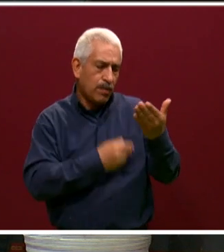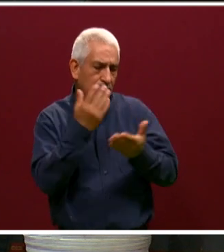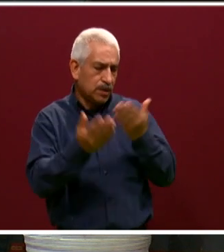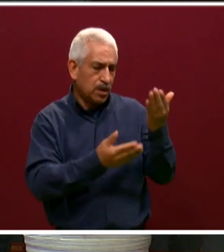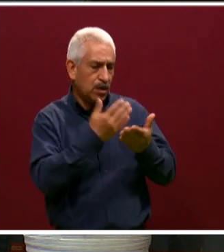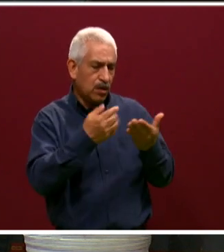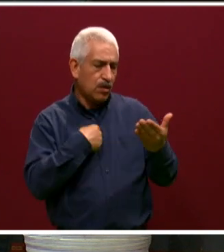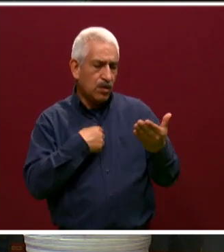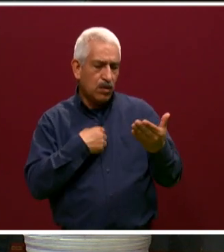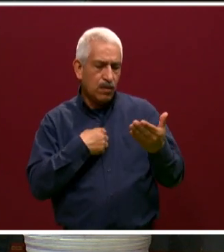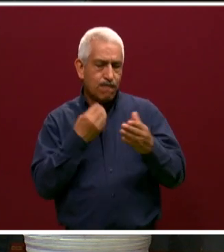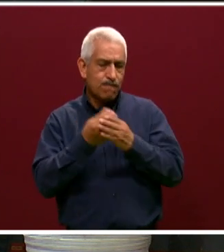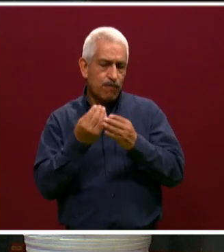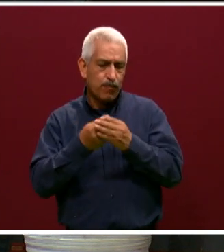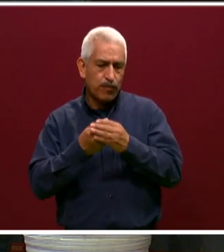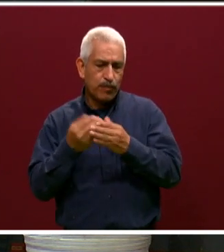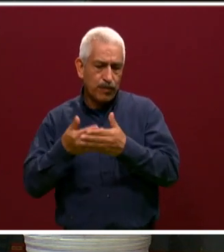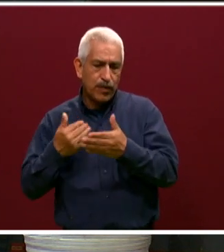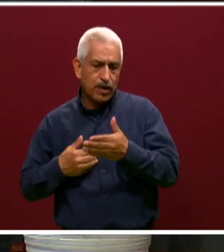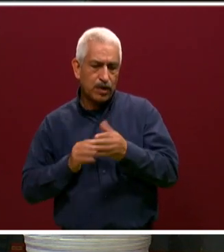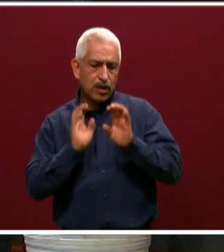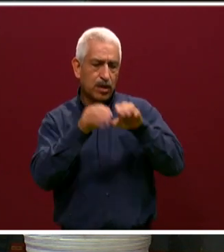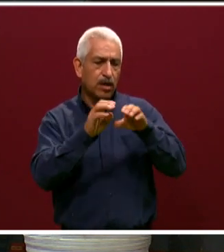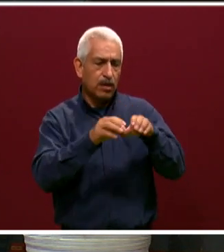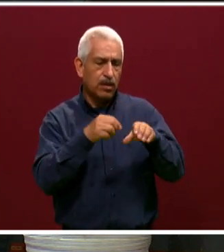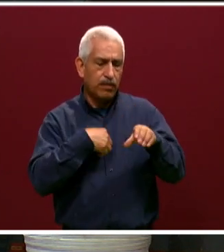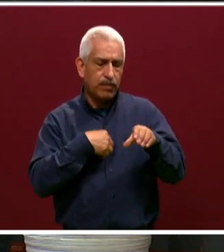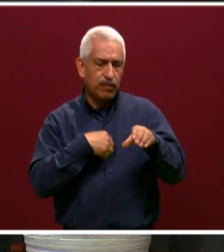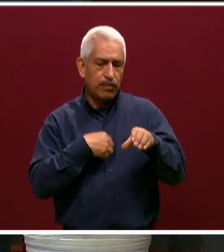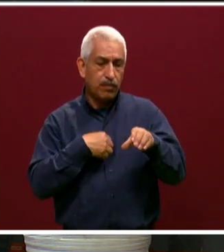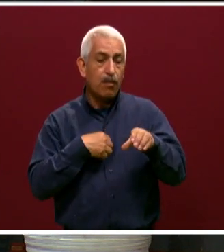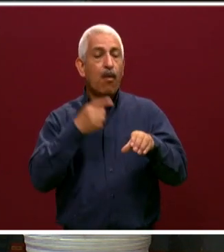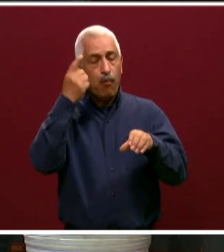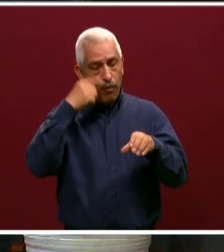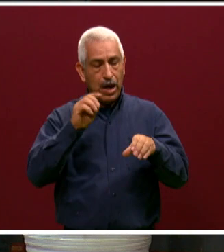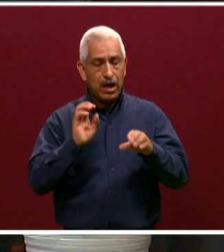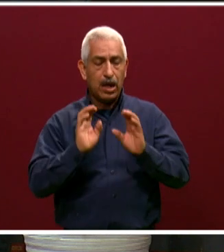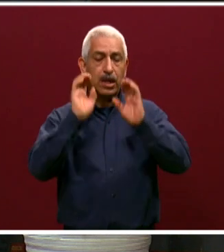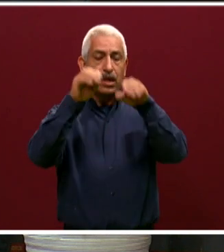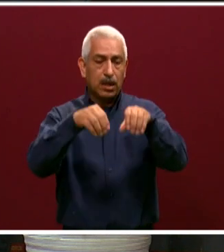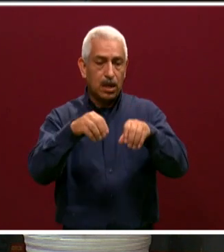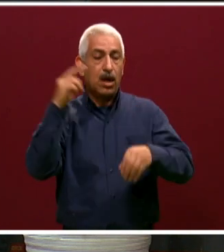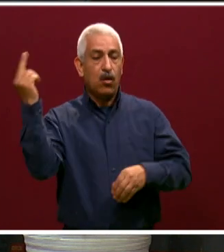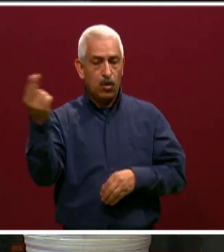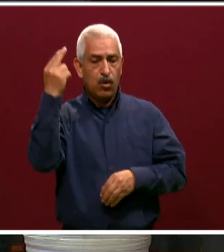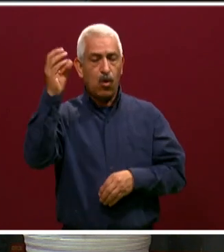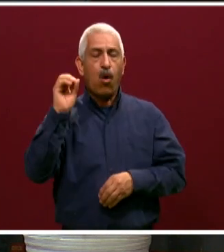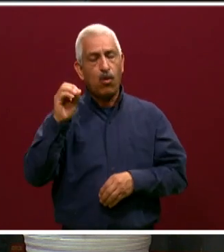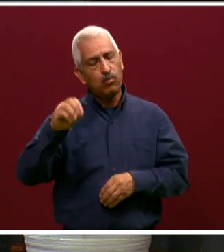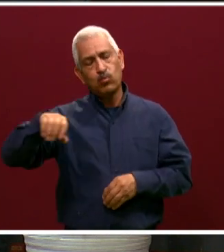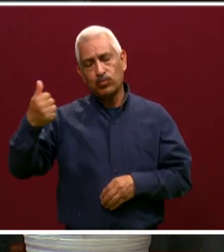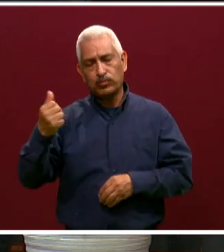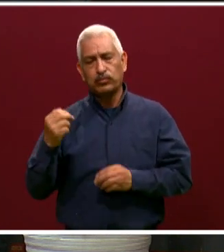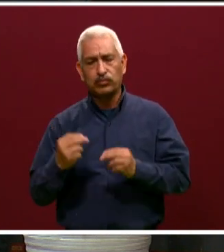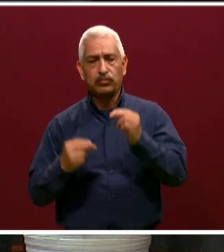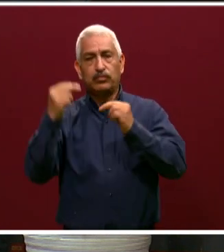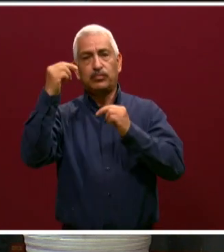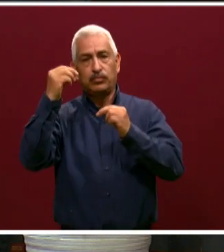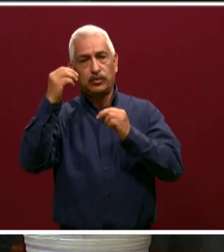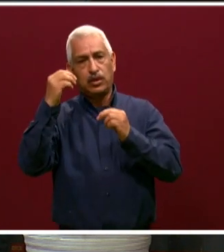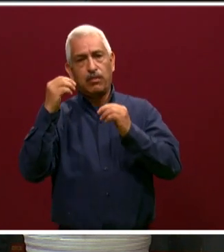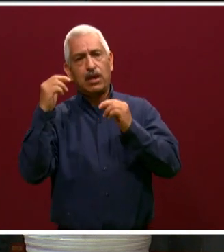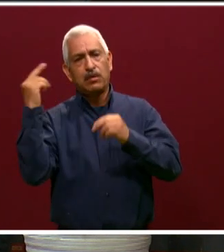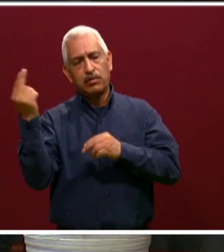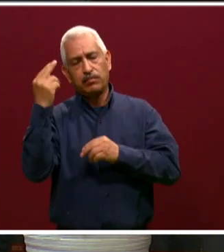carácter propiedad ético, lo estamos preparando para poder ingresar a la universidad o cualquier nivel superior. Y decimos que entran